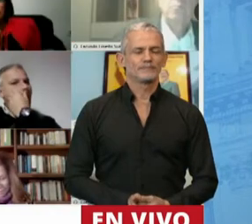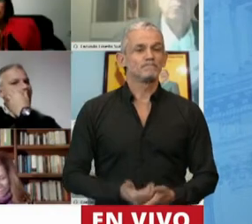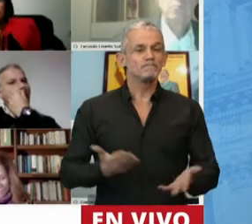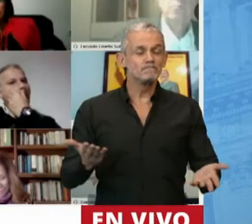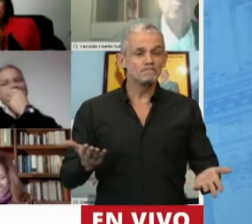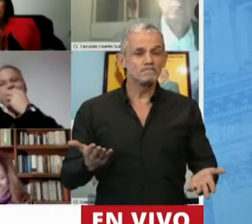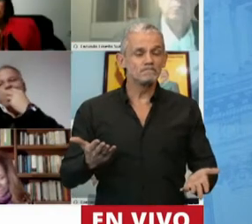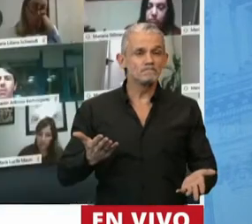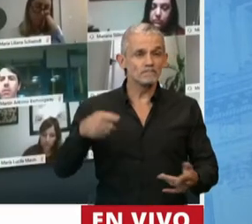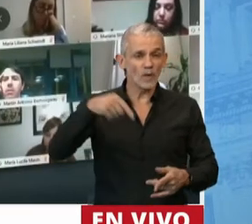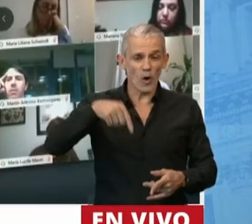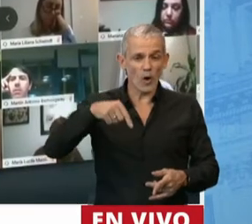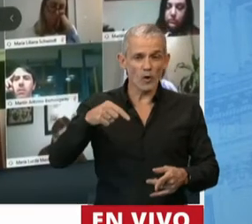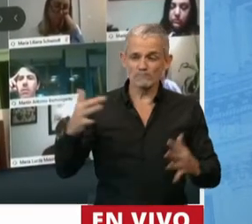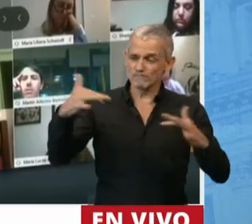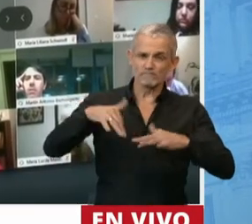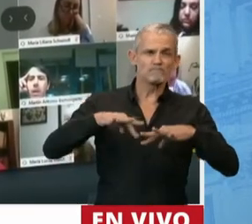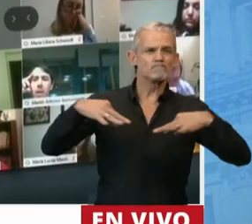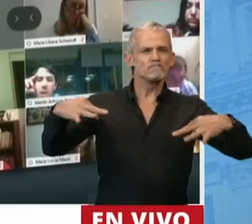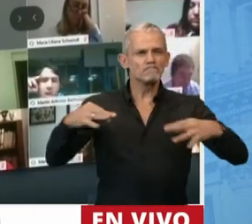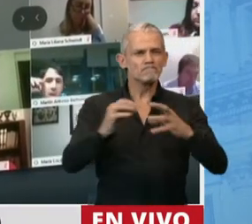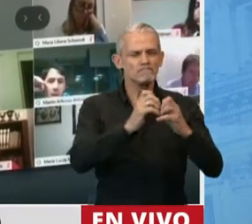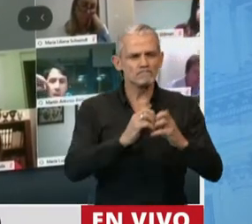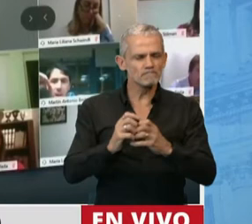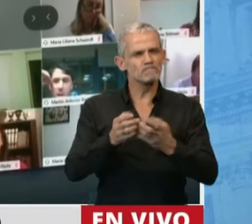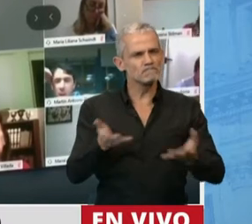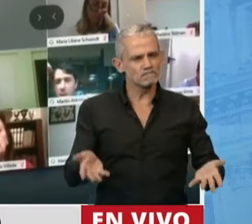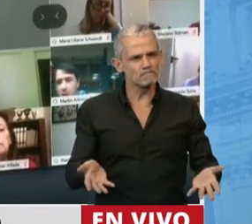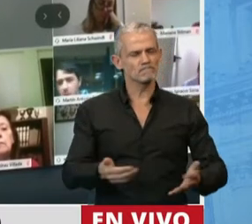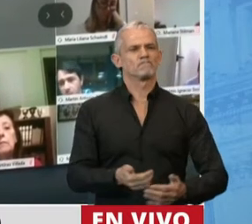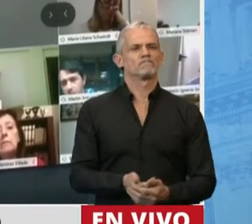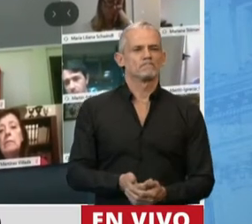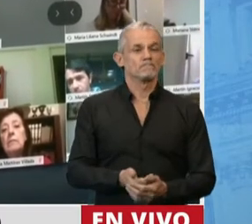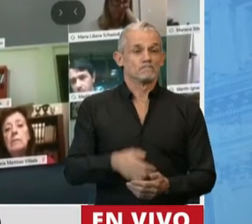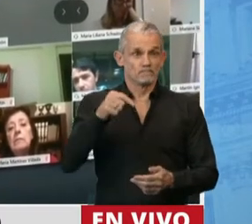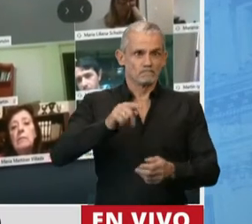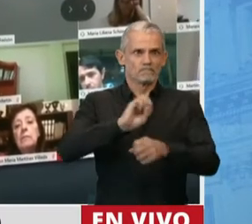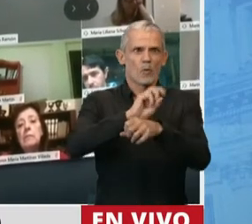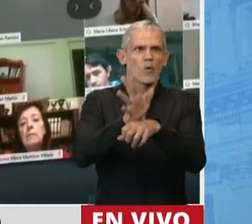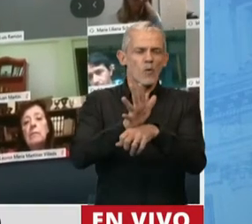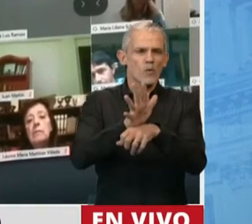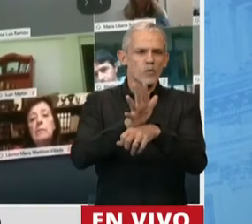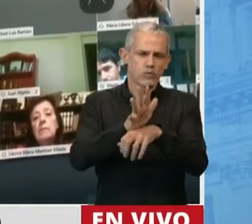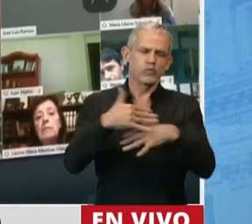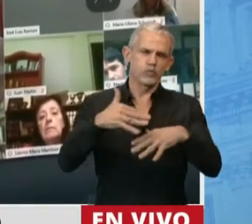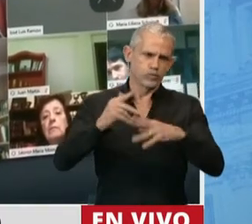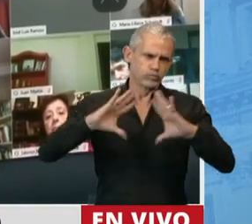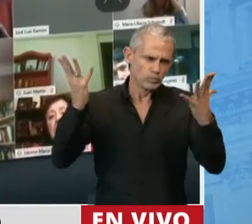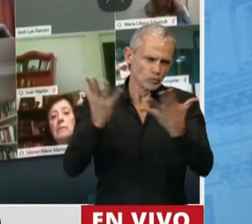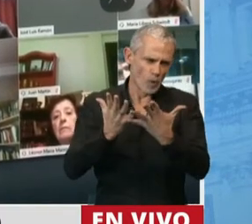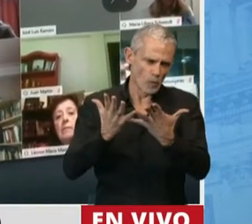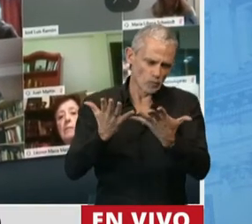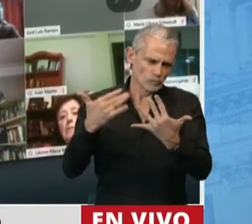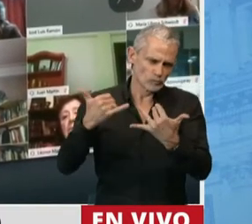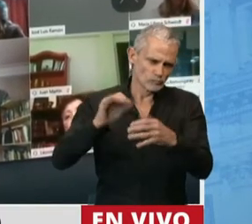Estamos hoy transcurriendo esta pandemia que es mundial y que